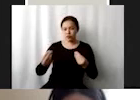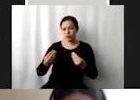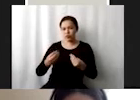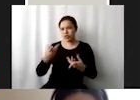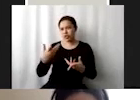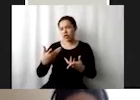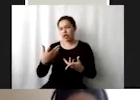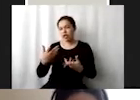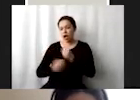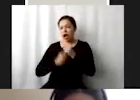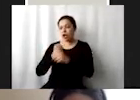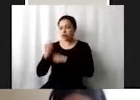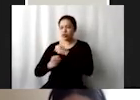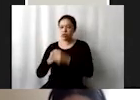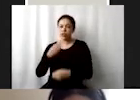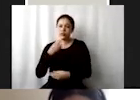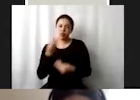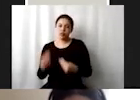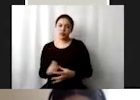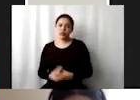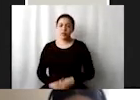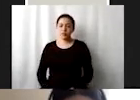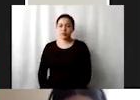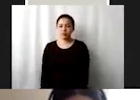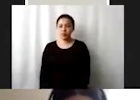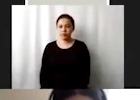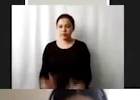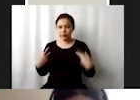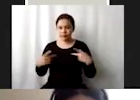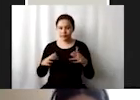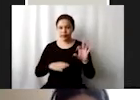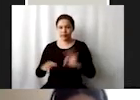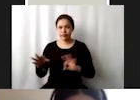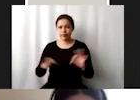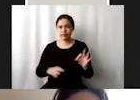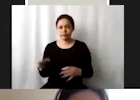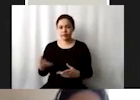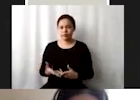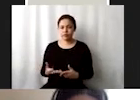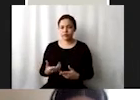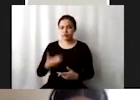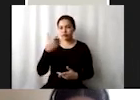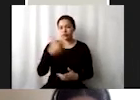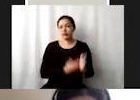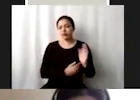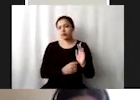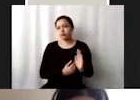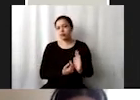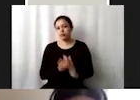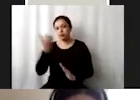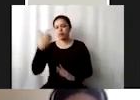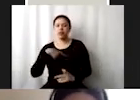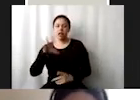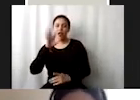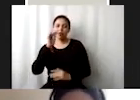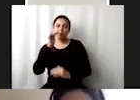si alguien trabaja los temas de trabajo decente y crecimiento económico acá también tenemos una meta vencida